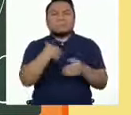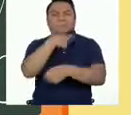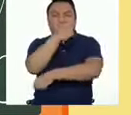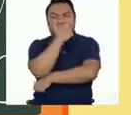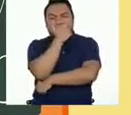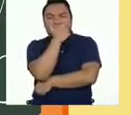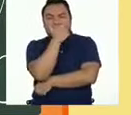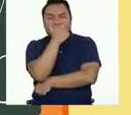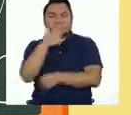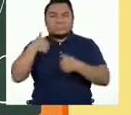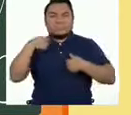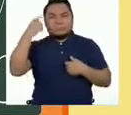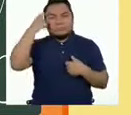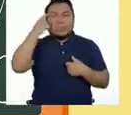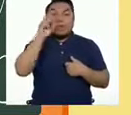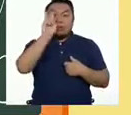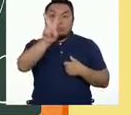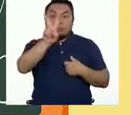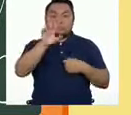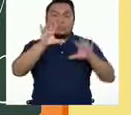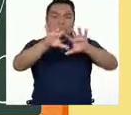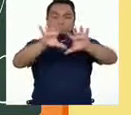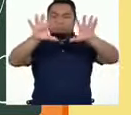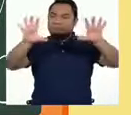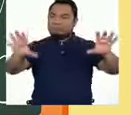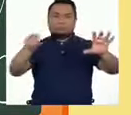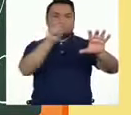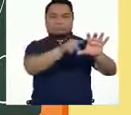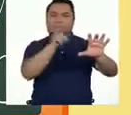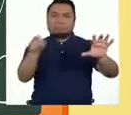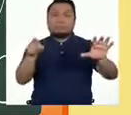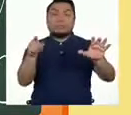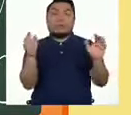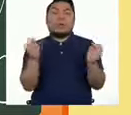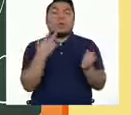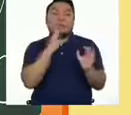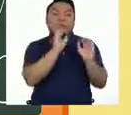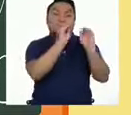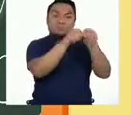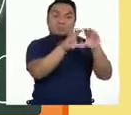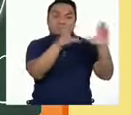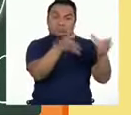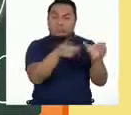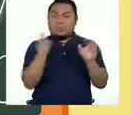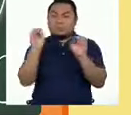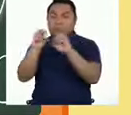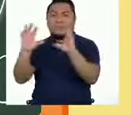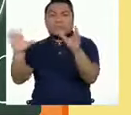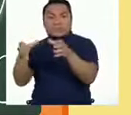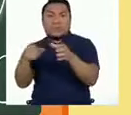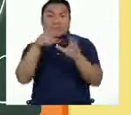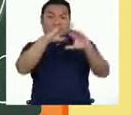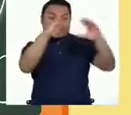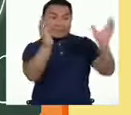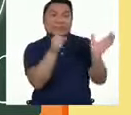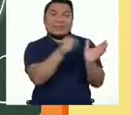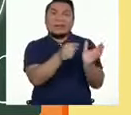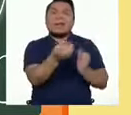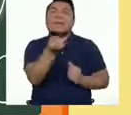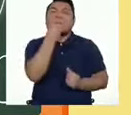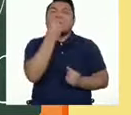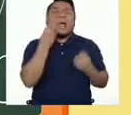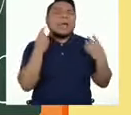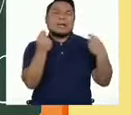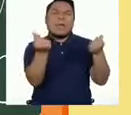Tenemos dos círculos que nos ayudarán a organizar nuestros objetos. Un círculo será para los elementos que se degradan